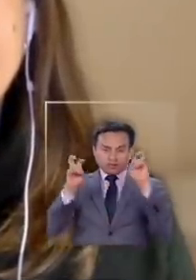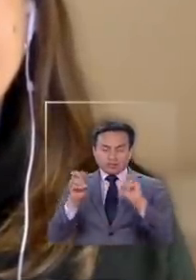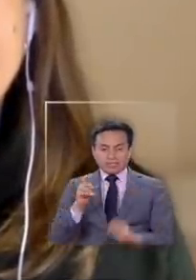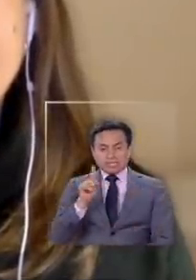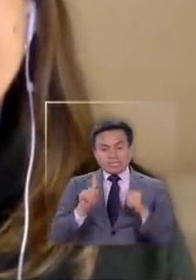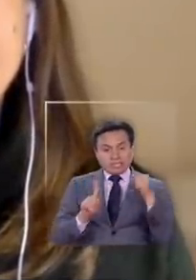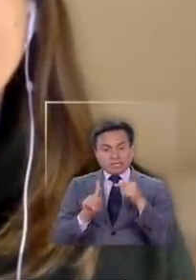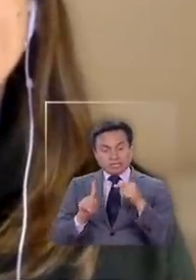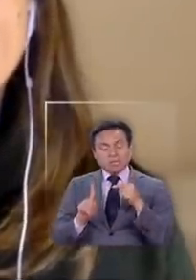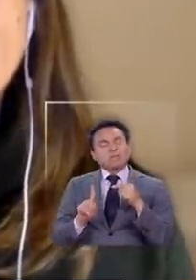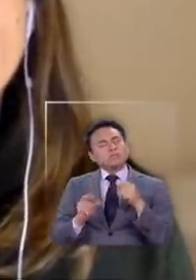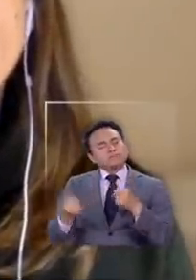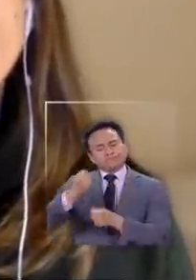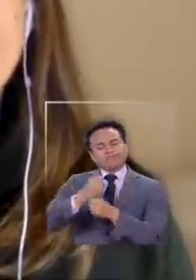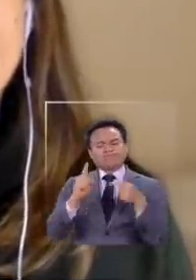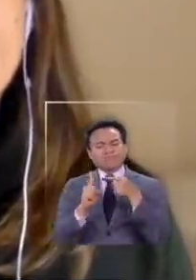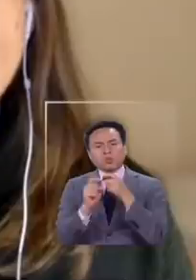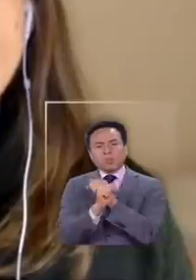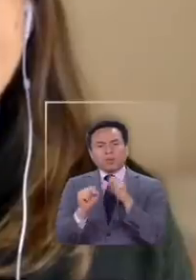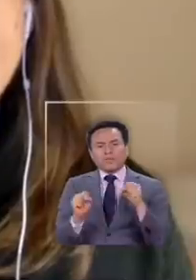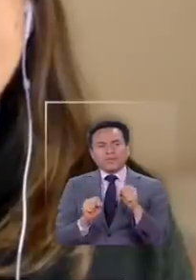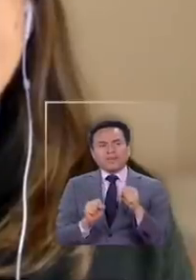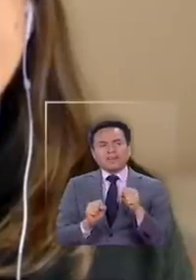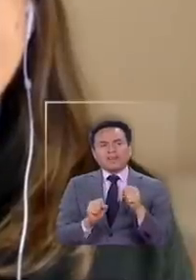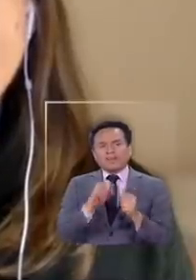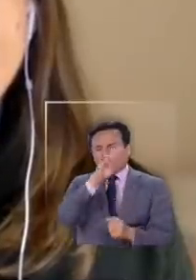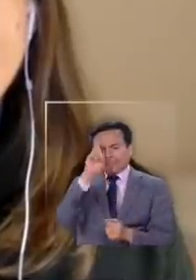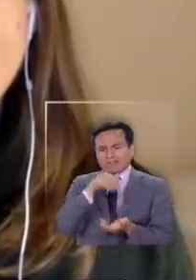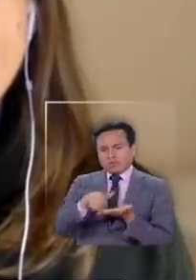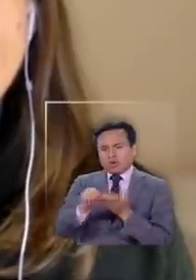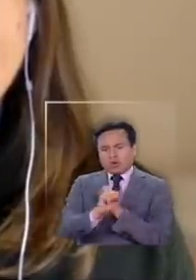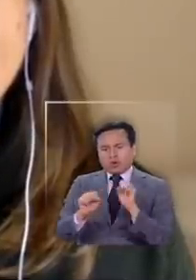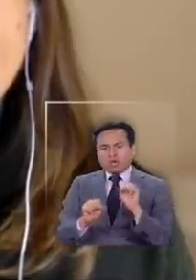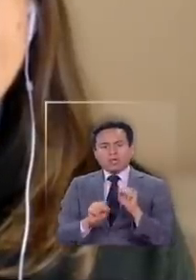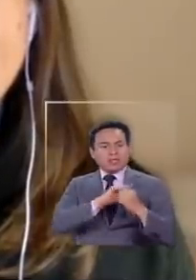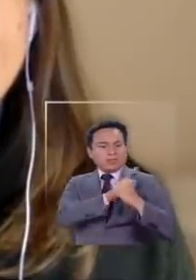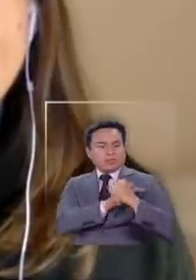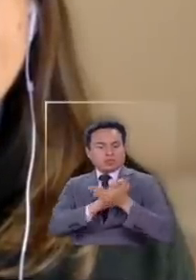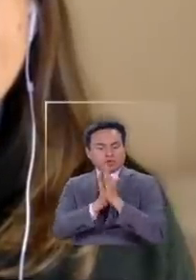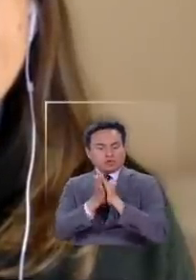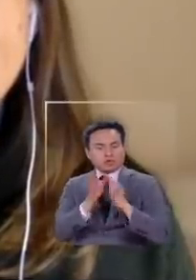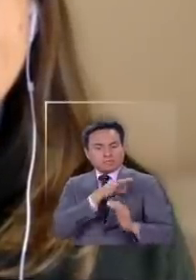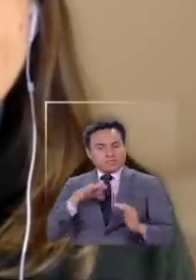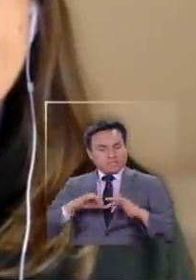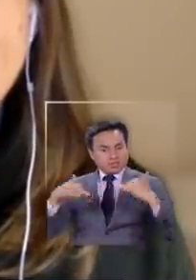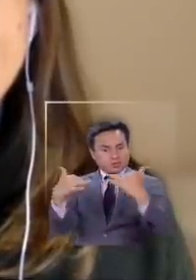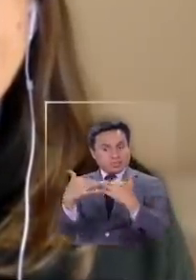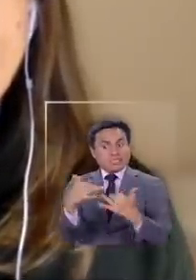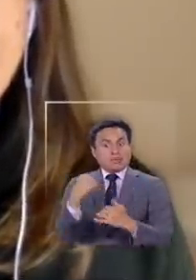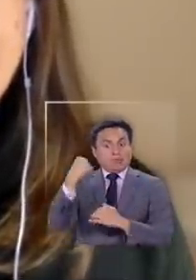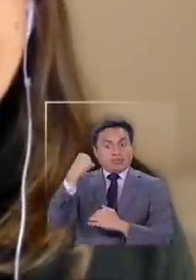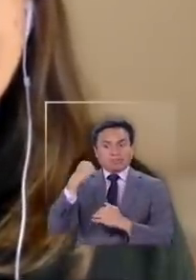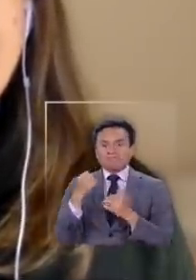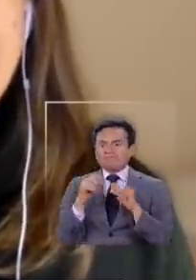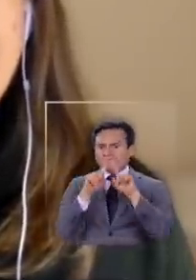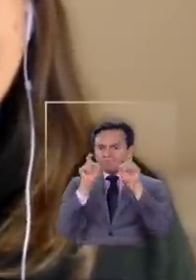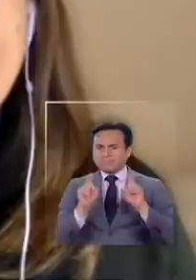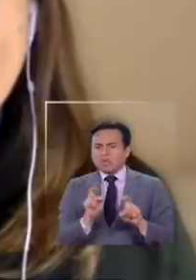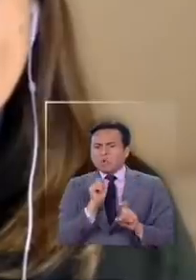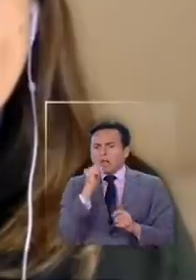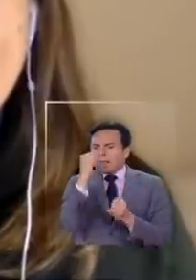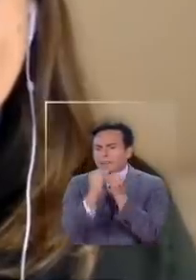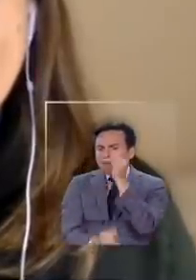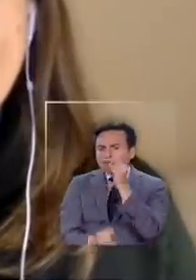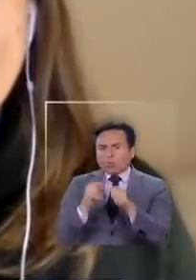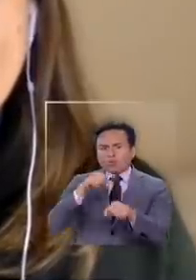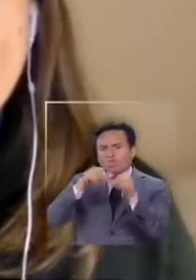primer ministro, no puede ser vetado por la reina y tiene poder sobre el resto del gabinete. Entonces, ¿hay incertidumbre cuál es el plazo